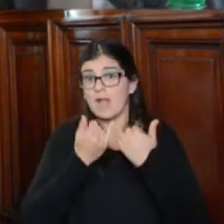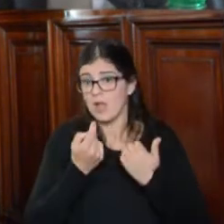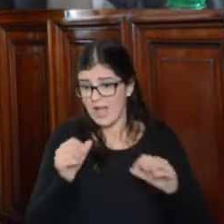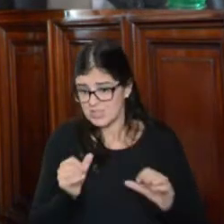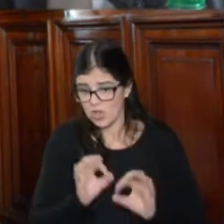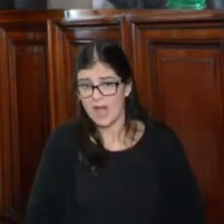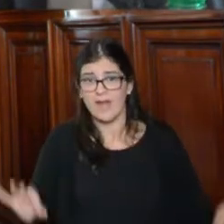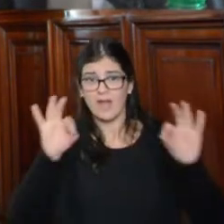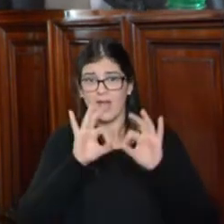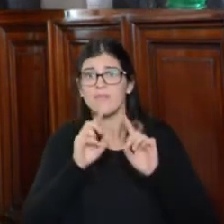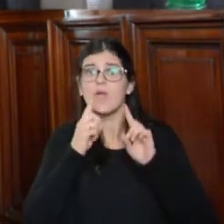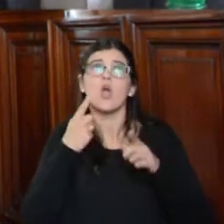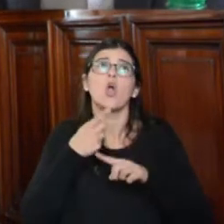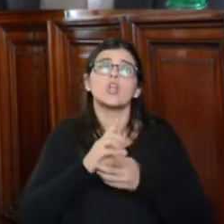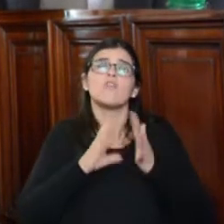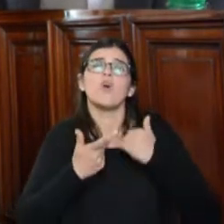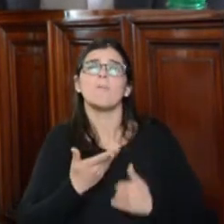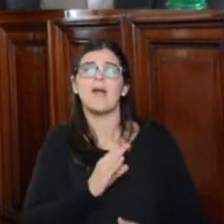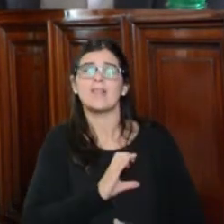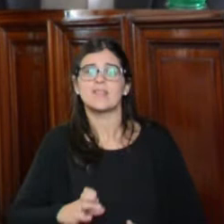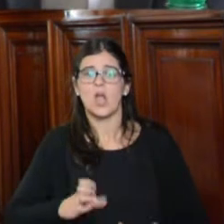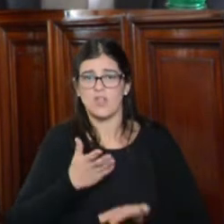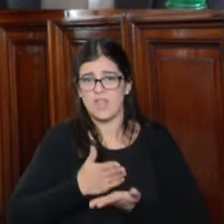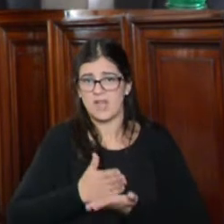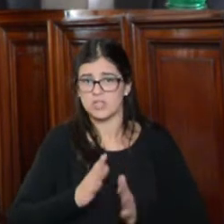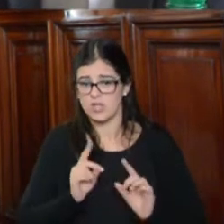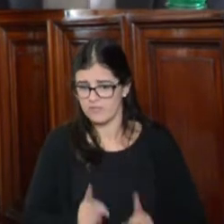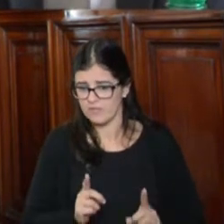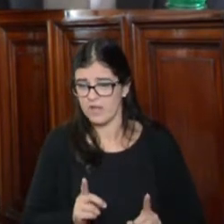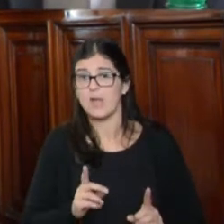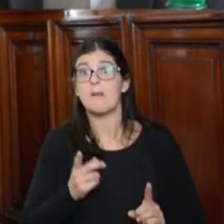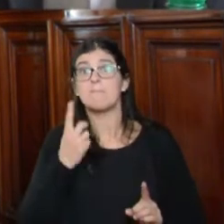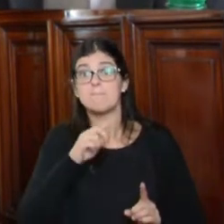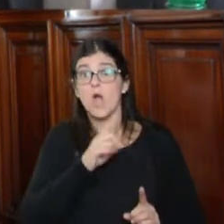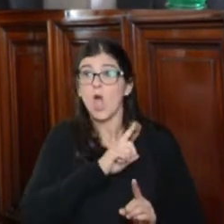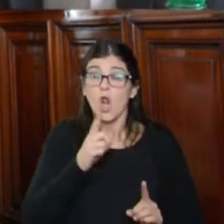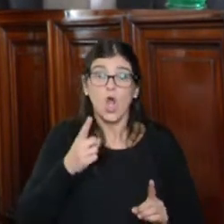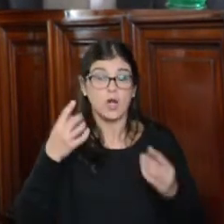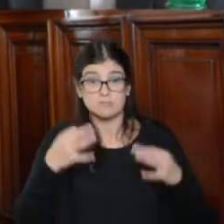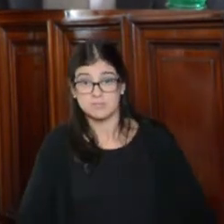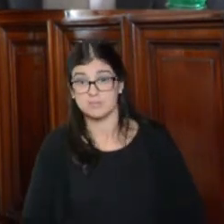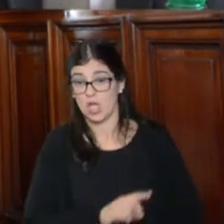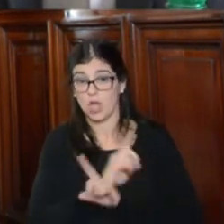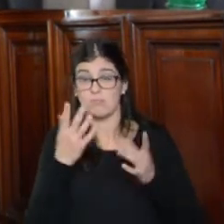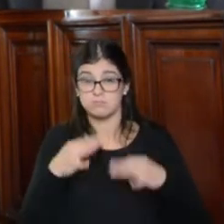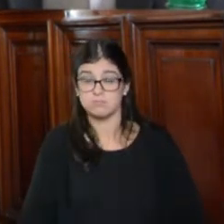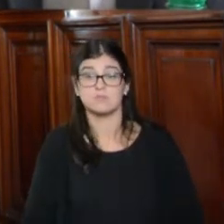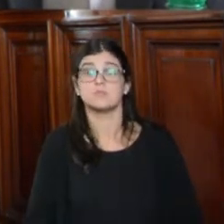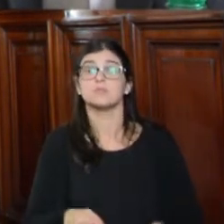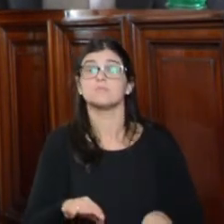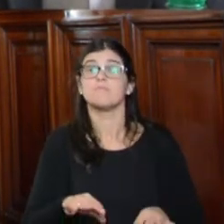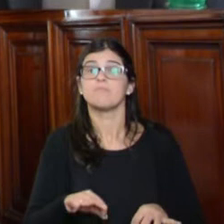que vaya contra el Estado de Derecho. Y lo que sí es impropio, absolutamente impropio, y además